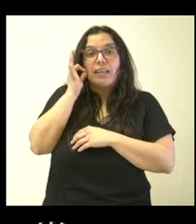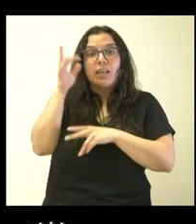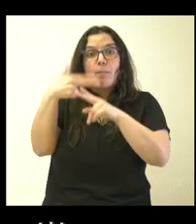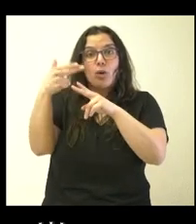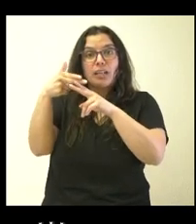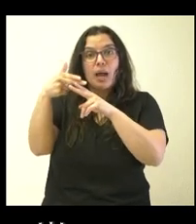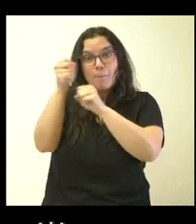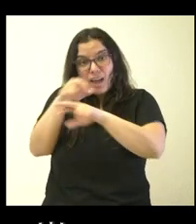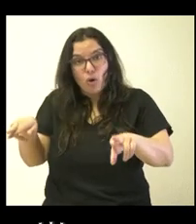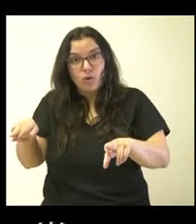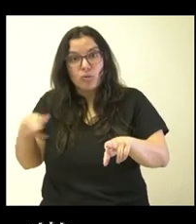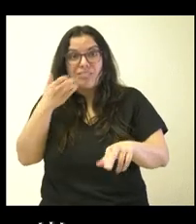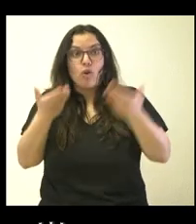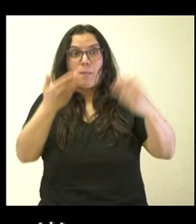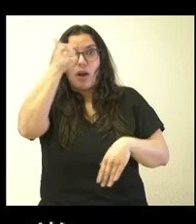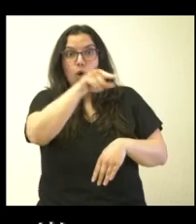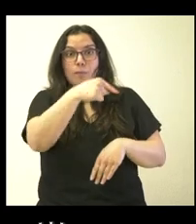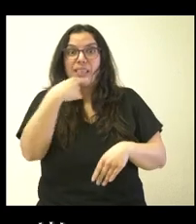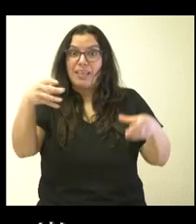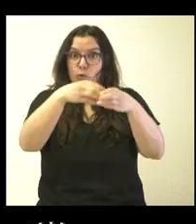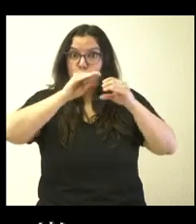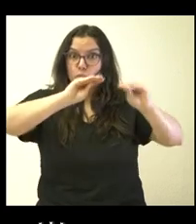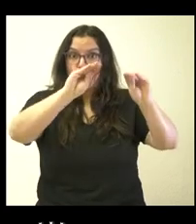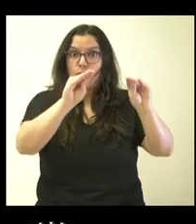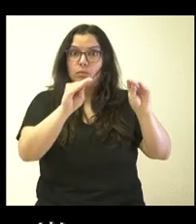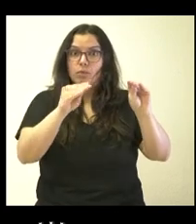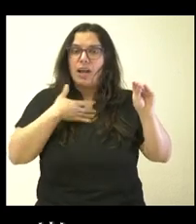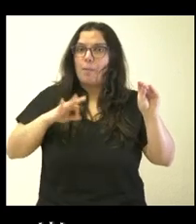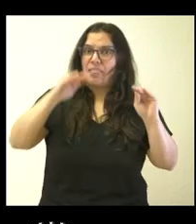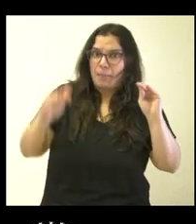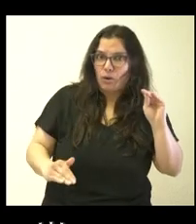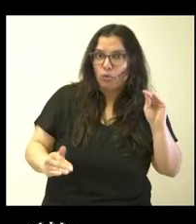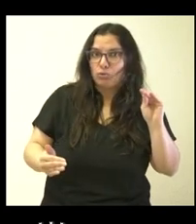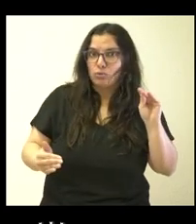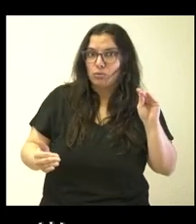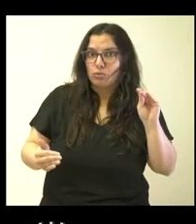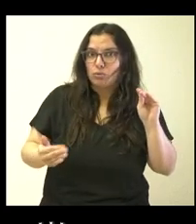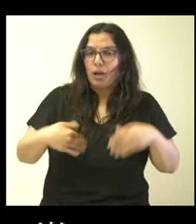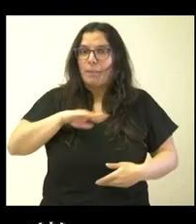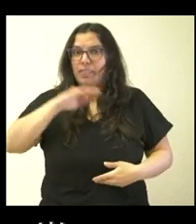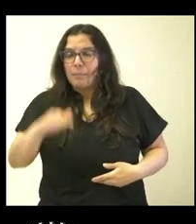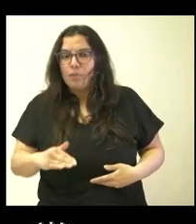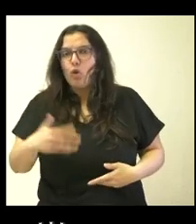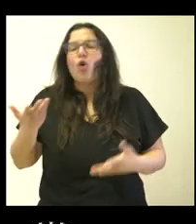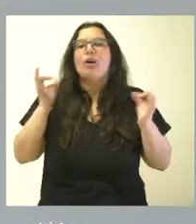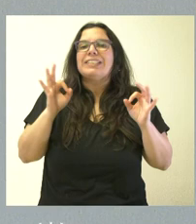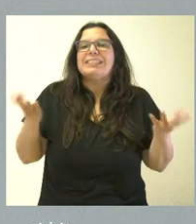¿Que en su partido las mujeres son menos capaces que los hombres? ¿Exactamente qué es lo que hay?